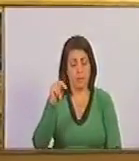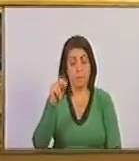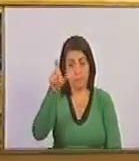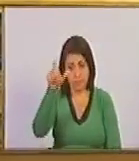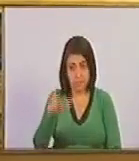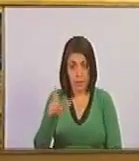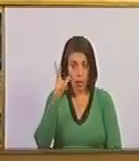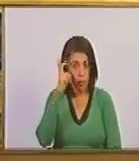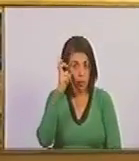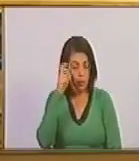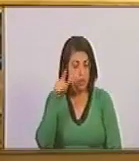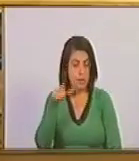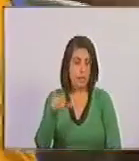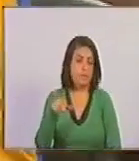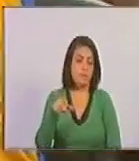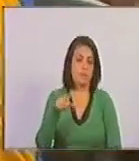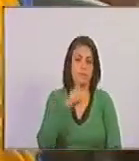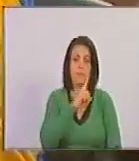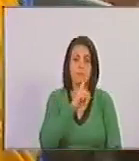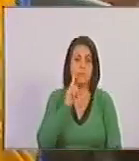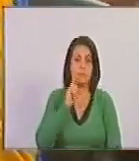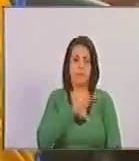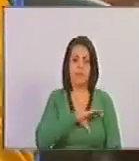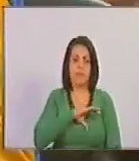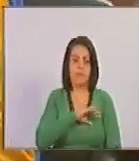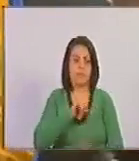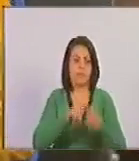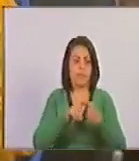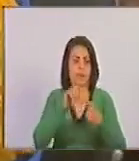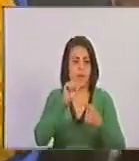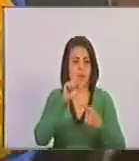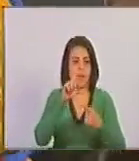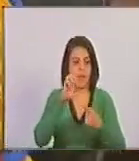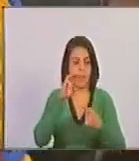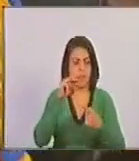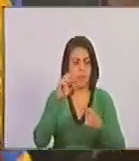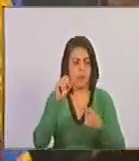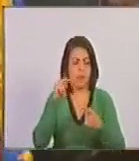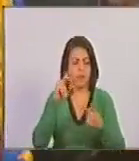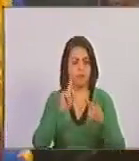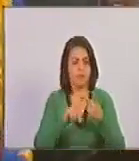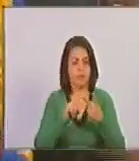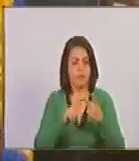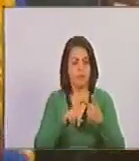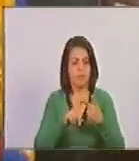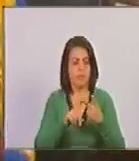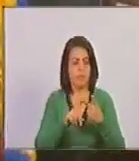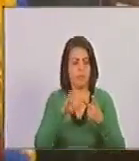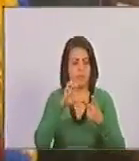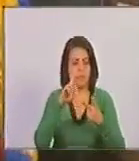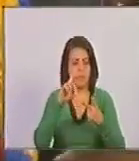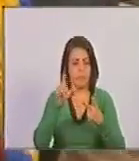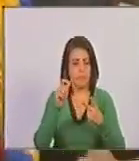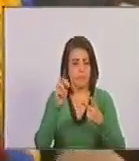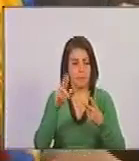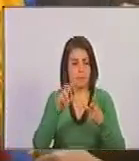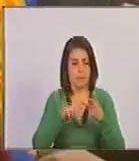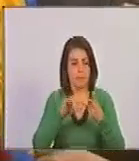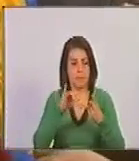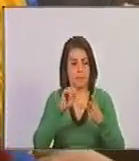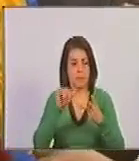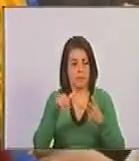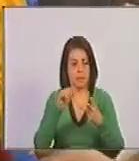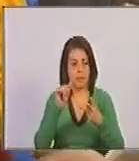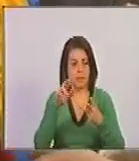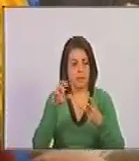Alemán! Se denomina una comisión conformada por el diputado Juan Carlos Alemán, Edgar González y a Jaira Meléndez